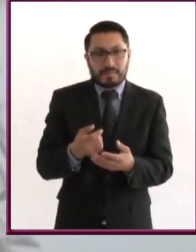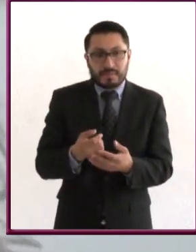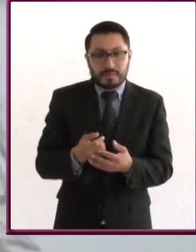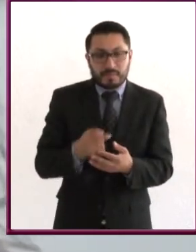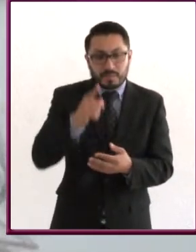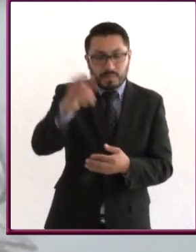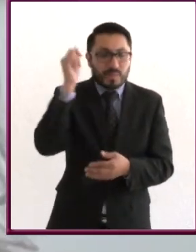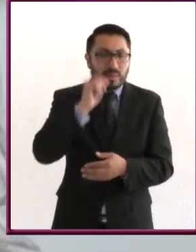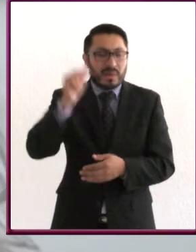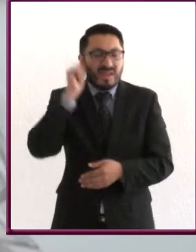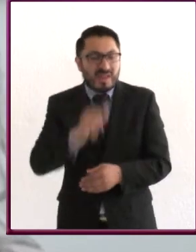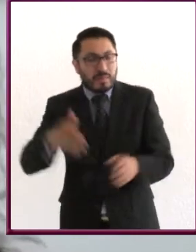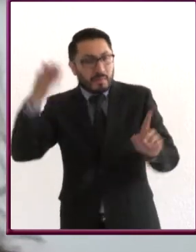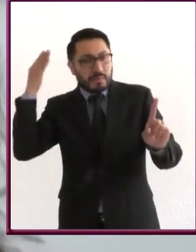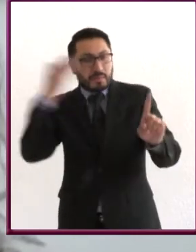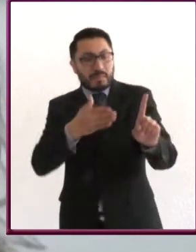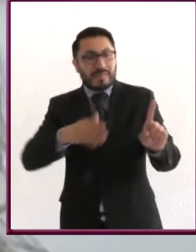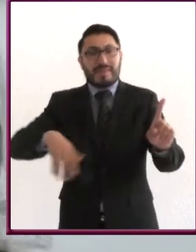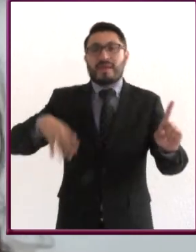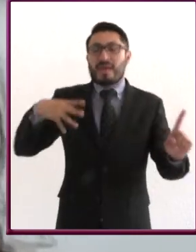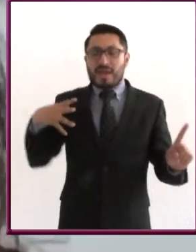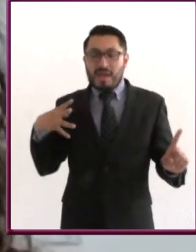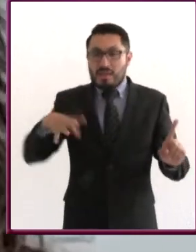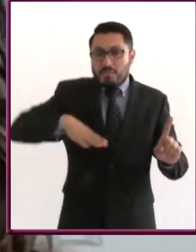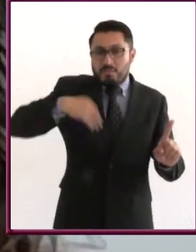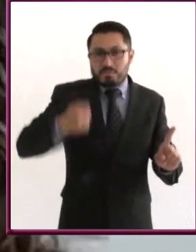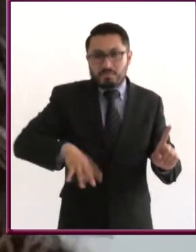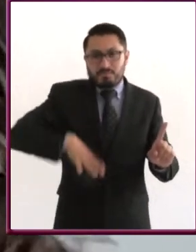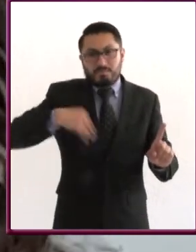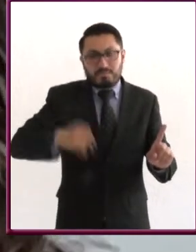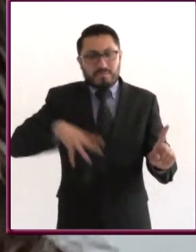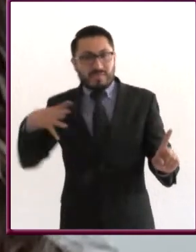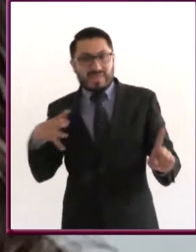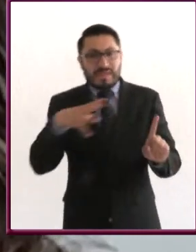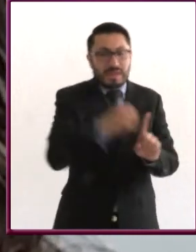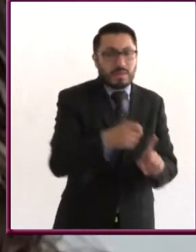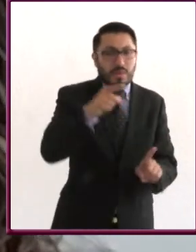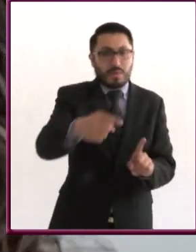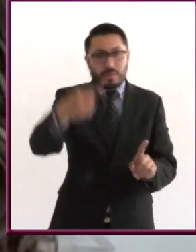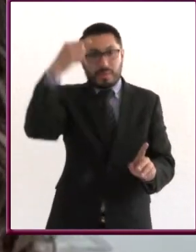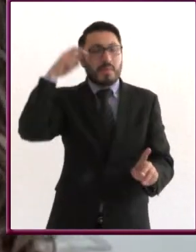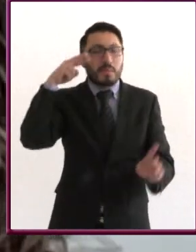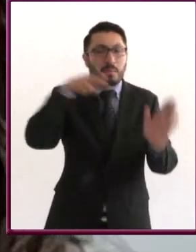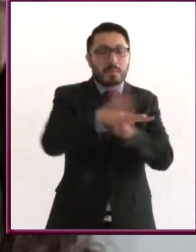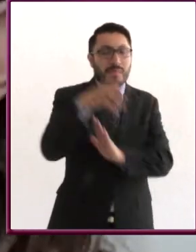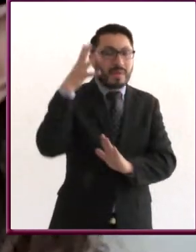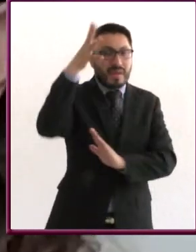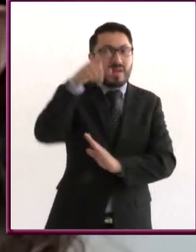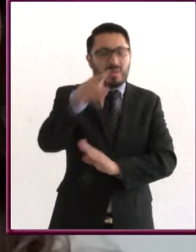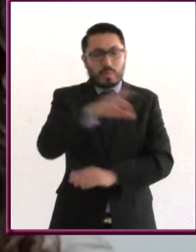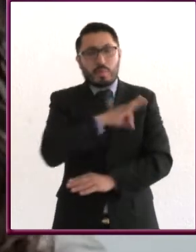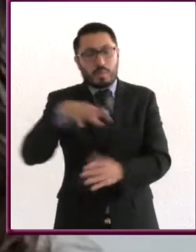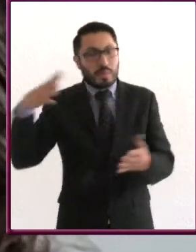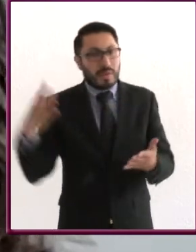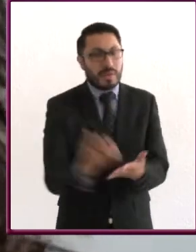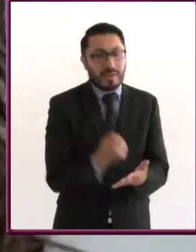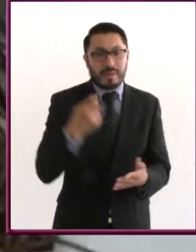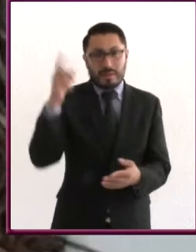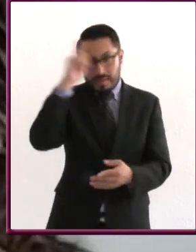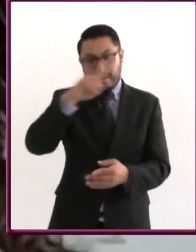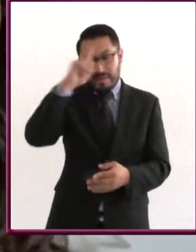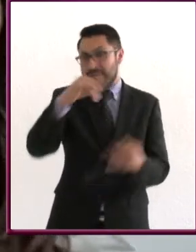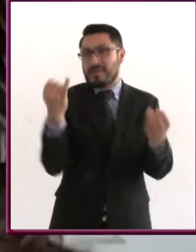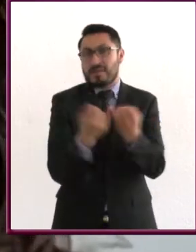ustedes siempre enfóquense logrando las cosas y pueden hacer, visualícense logrando y también muchas veces es recomendable